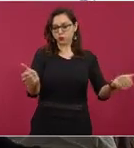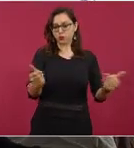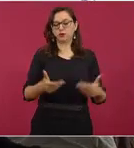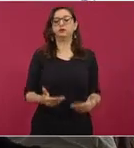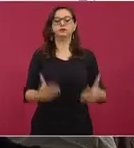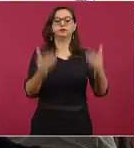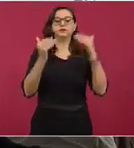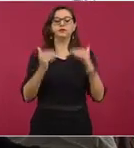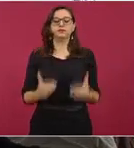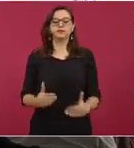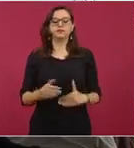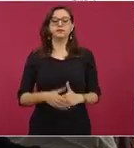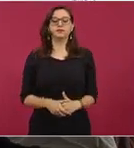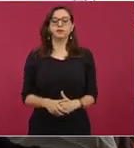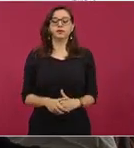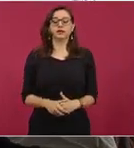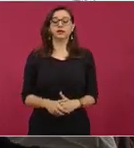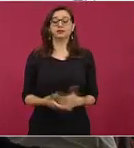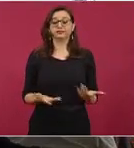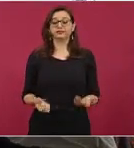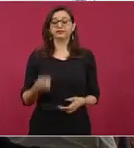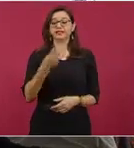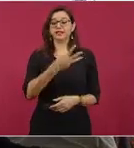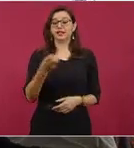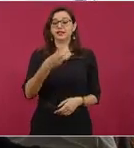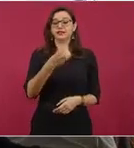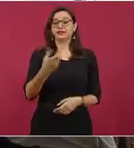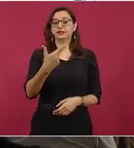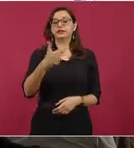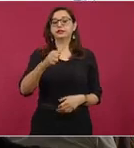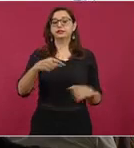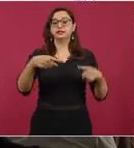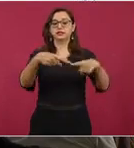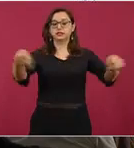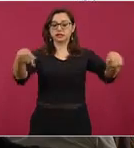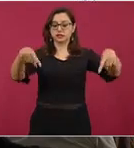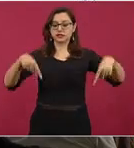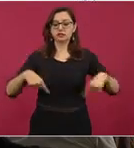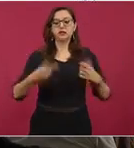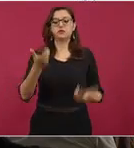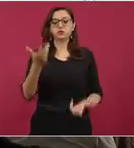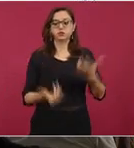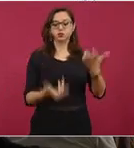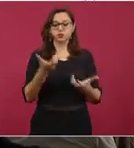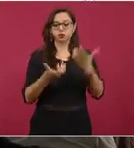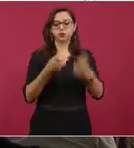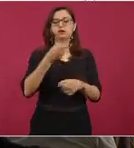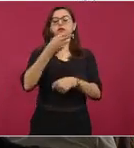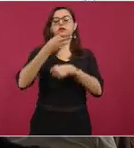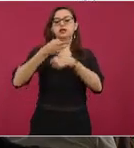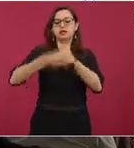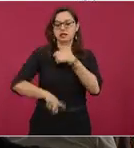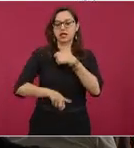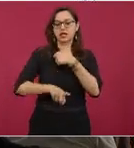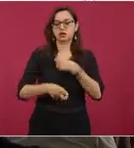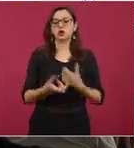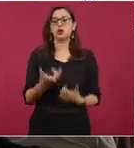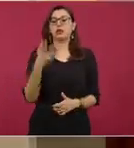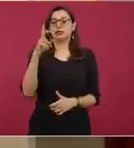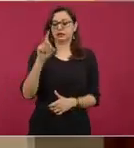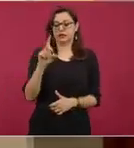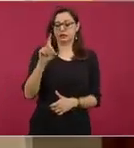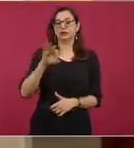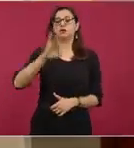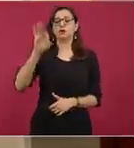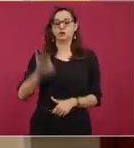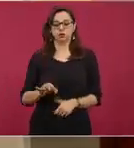Son 300 hectáreas lo que se tiene información afectada. Solamente tenemos el 30 por